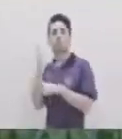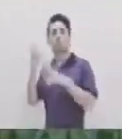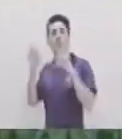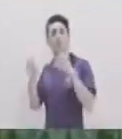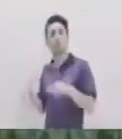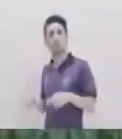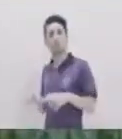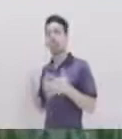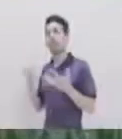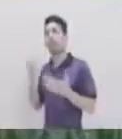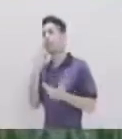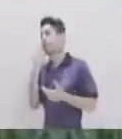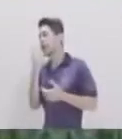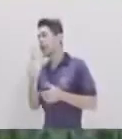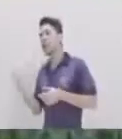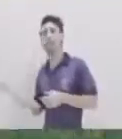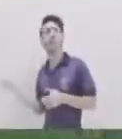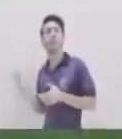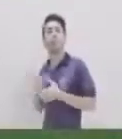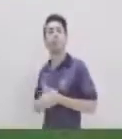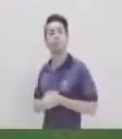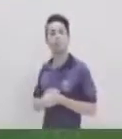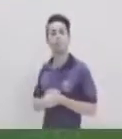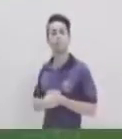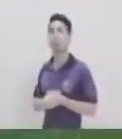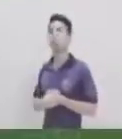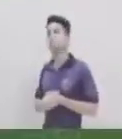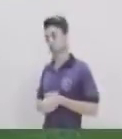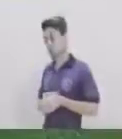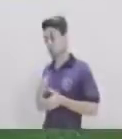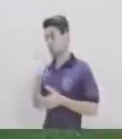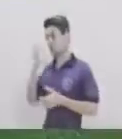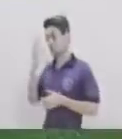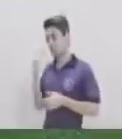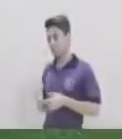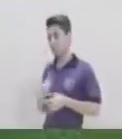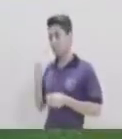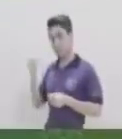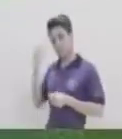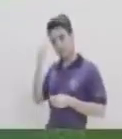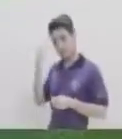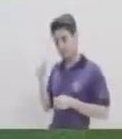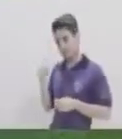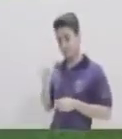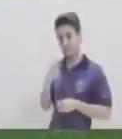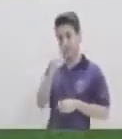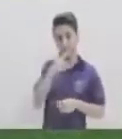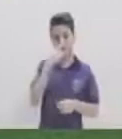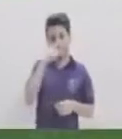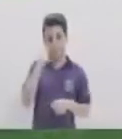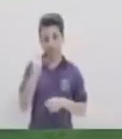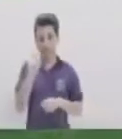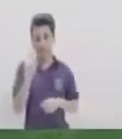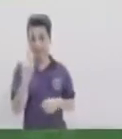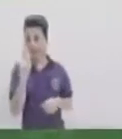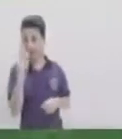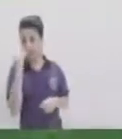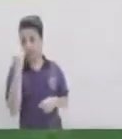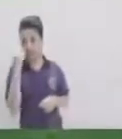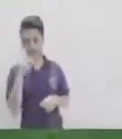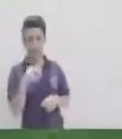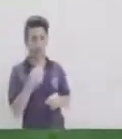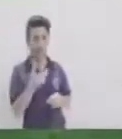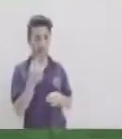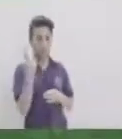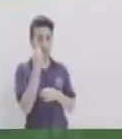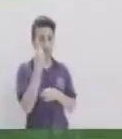miran Los demás de ti? Definitivamente Muchísimas gracias Taring Porque es muy importante Este tema ¿Verdad?